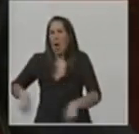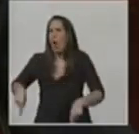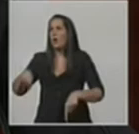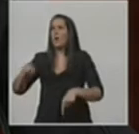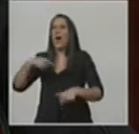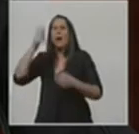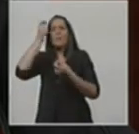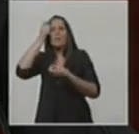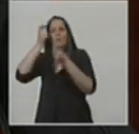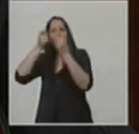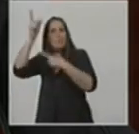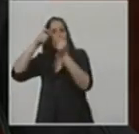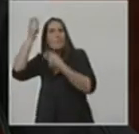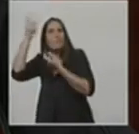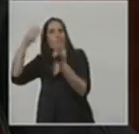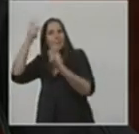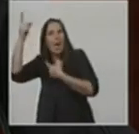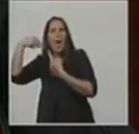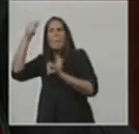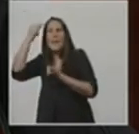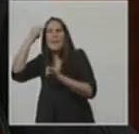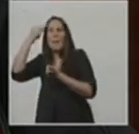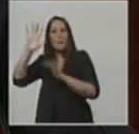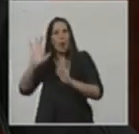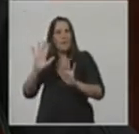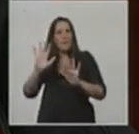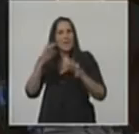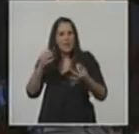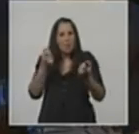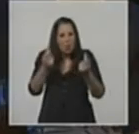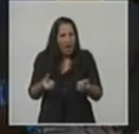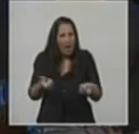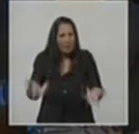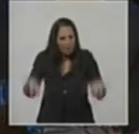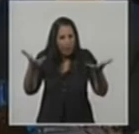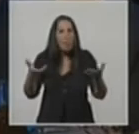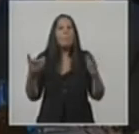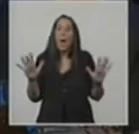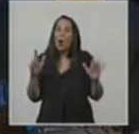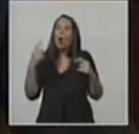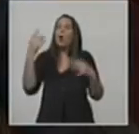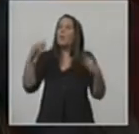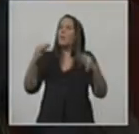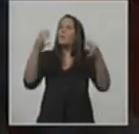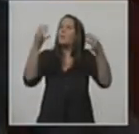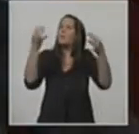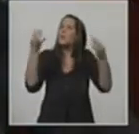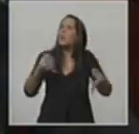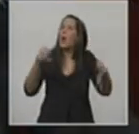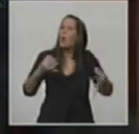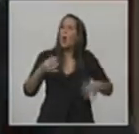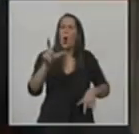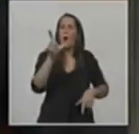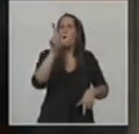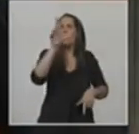pensamiento y la innovación. Pero tenemos que asegurarnos de que todos los argentinos puedan ser parte de esta